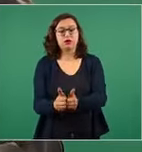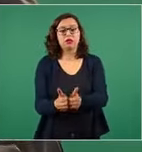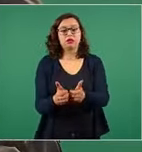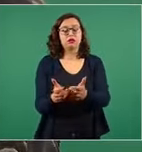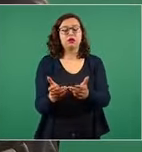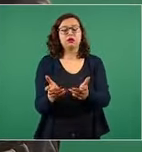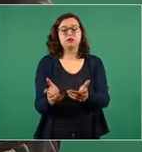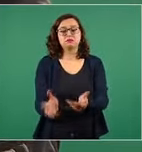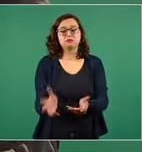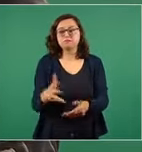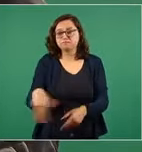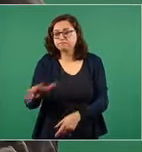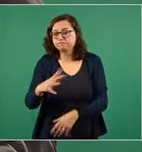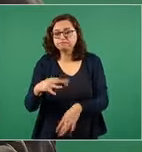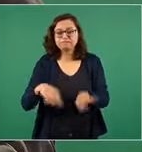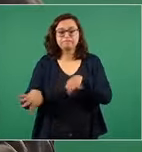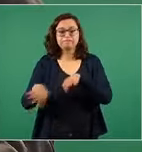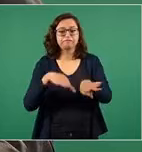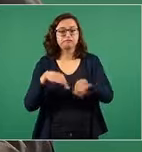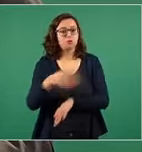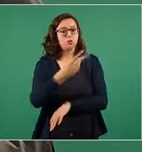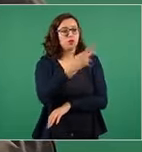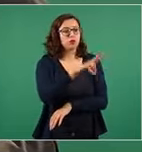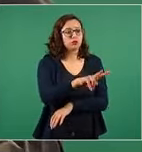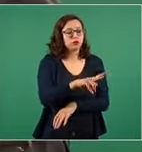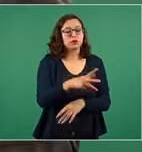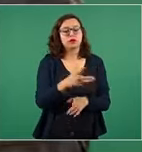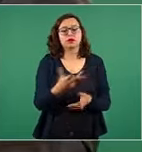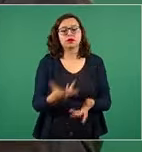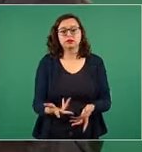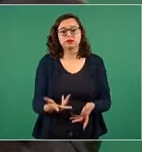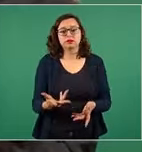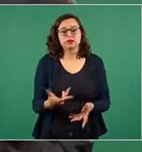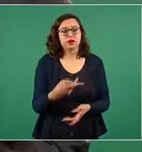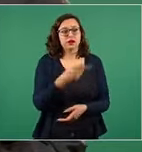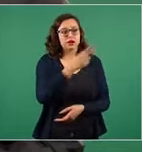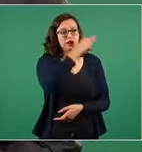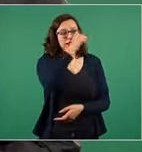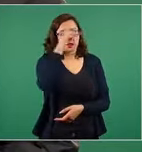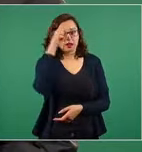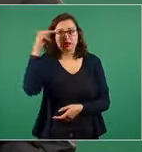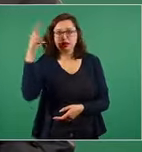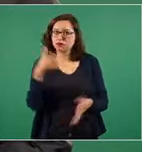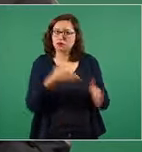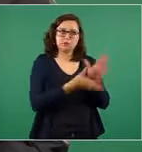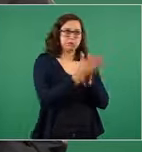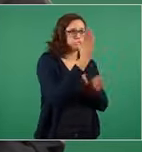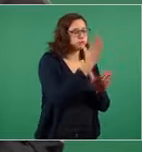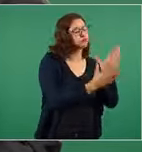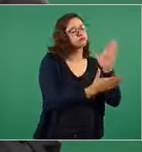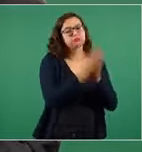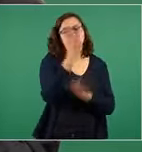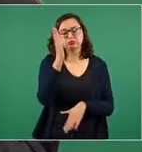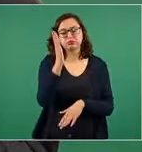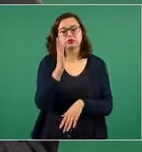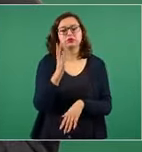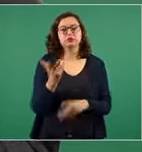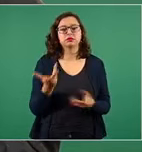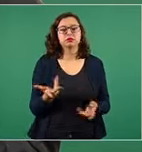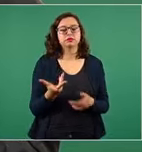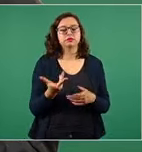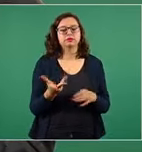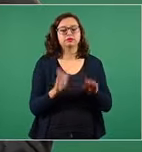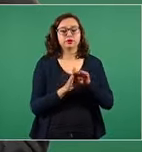a Vallarta, Nayarit, a Los